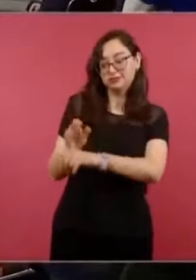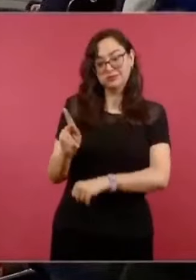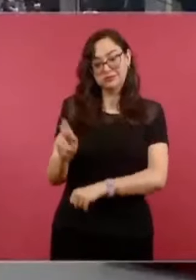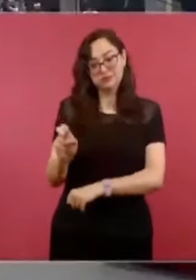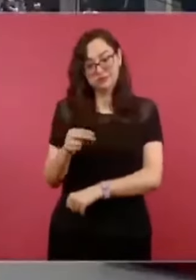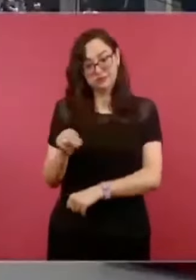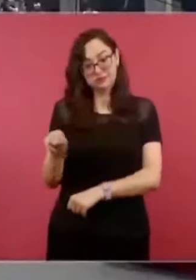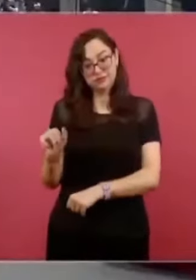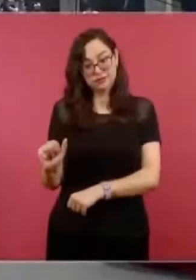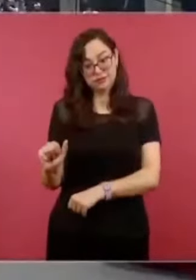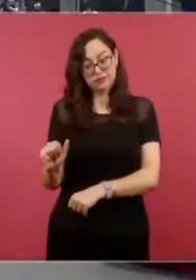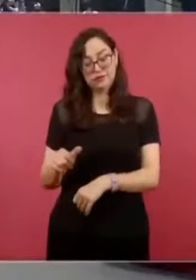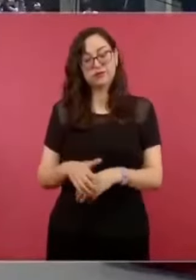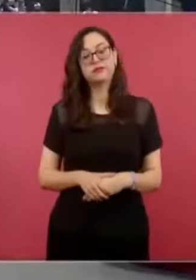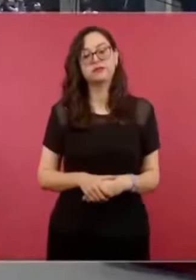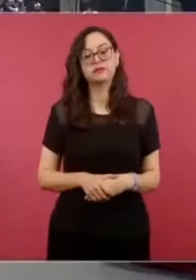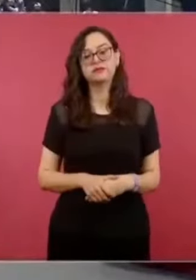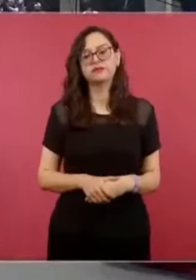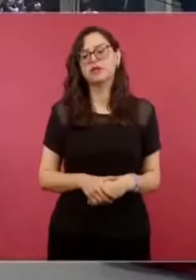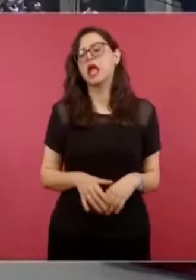¿Error técnico?